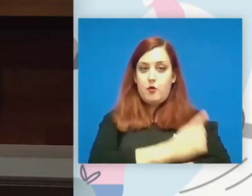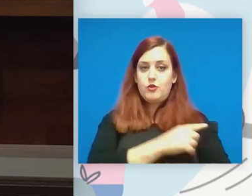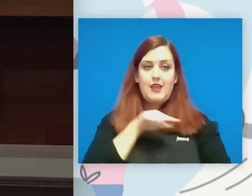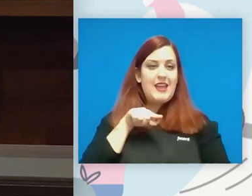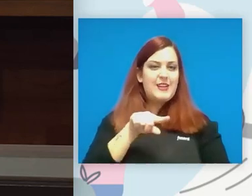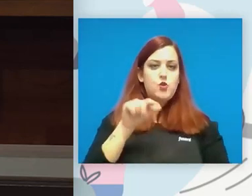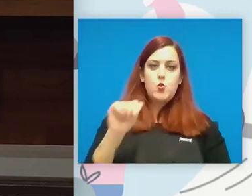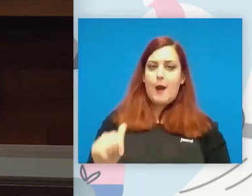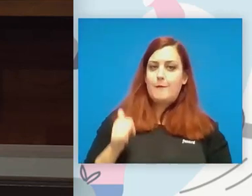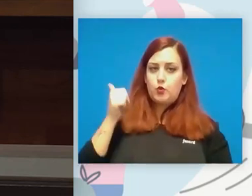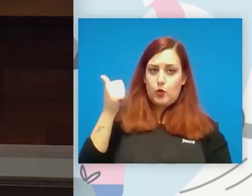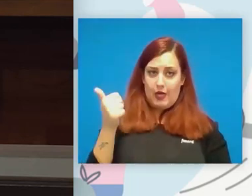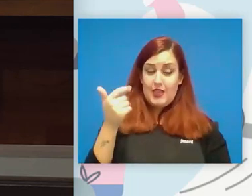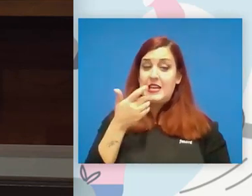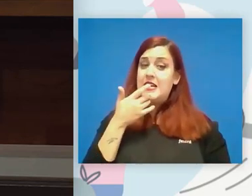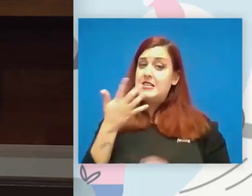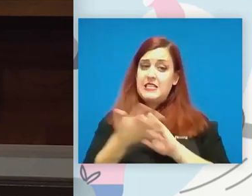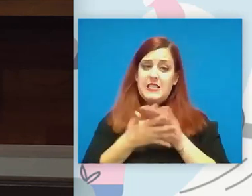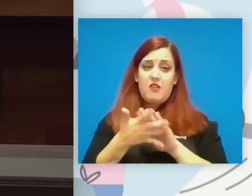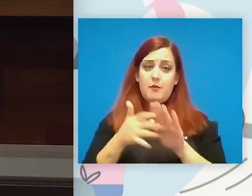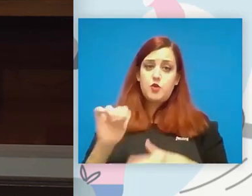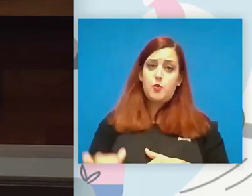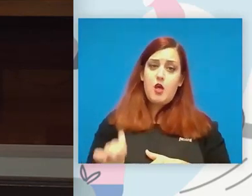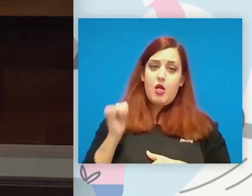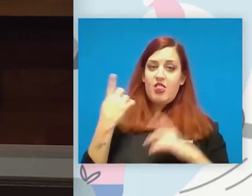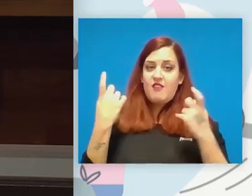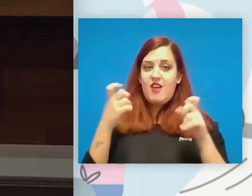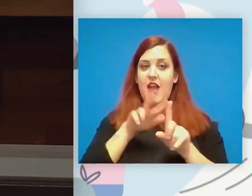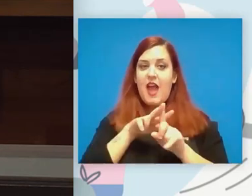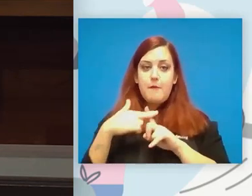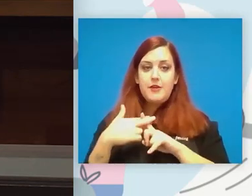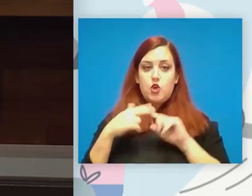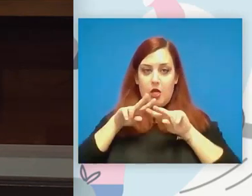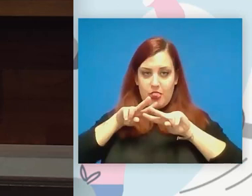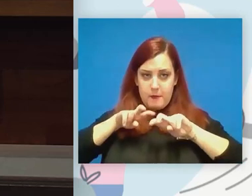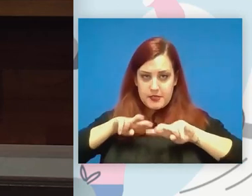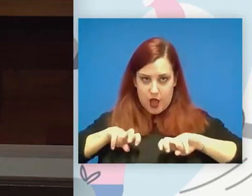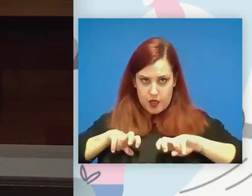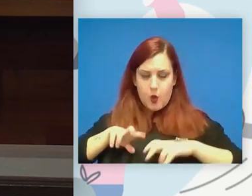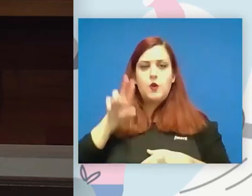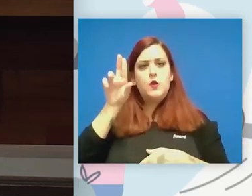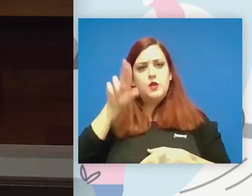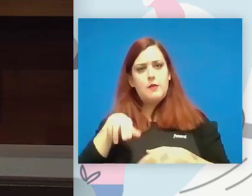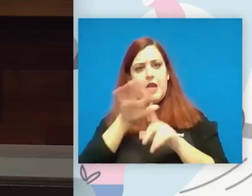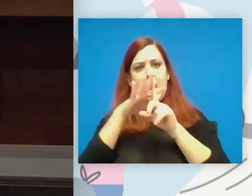cuando hablamos de oportunidad es que tenemos que desarrollar ámbitos de investigación ámbitos de formación